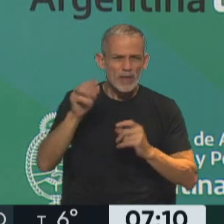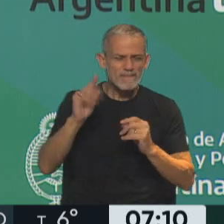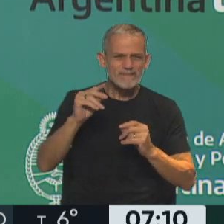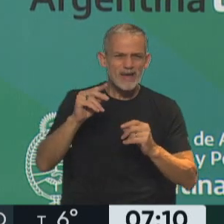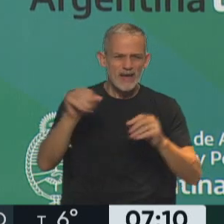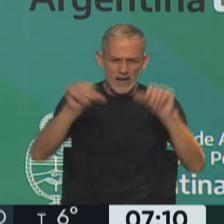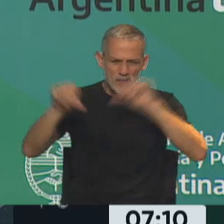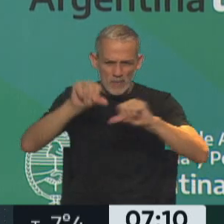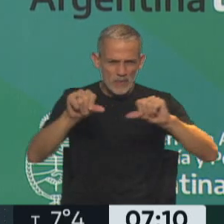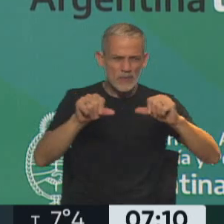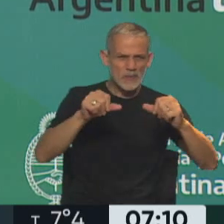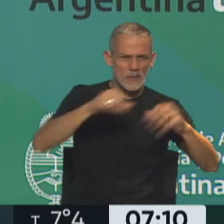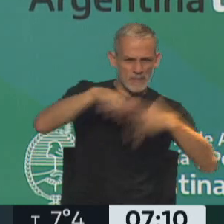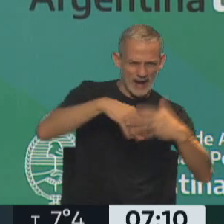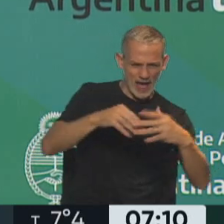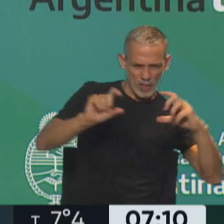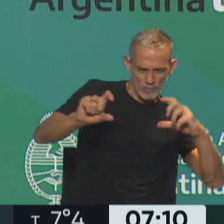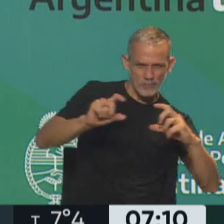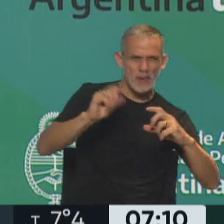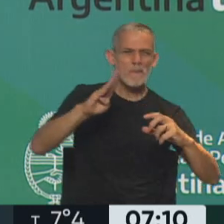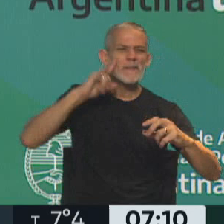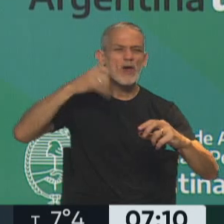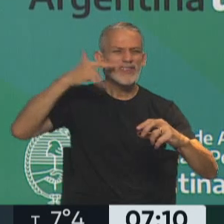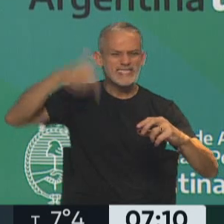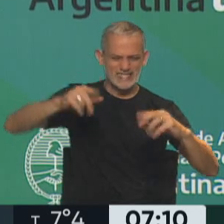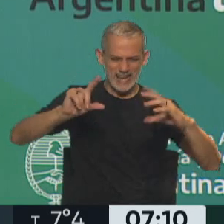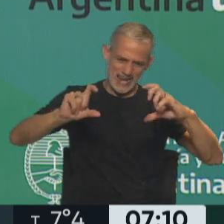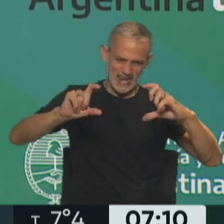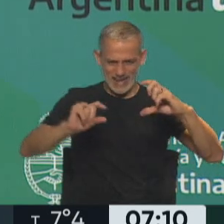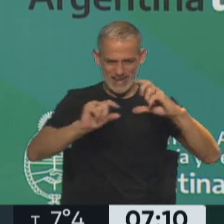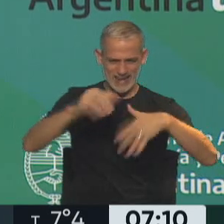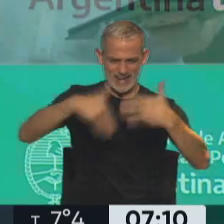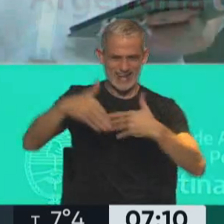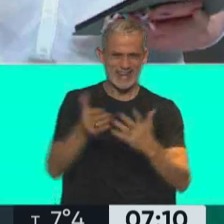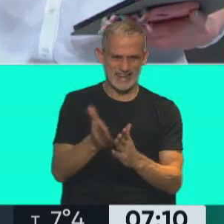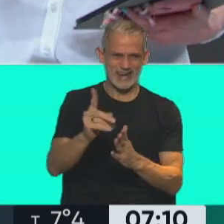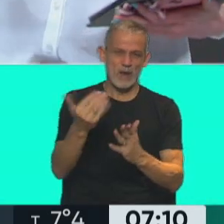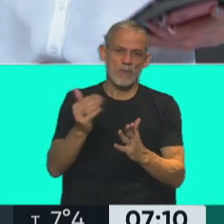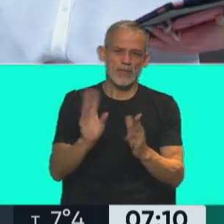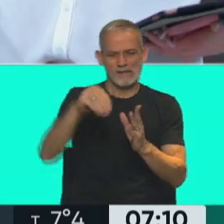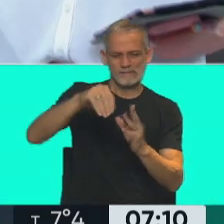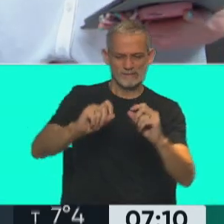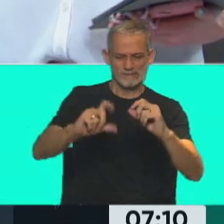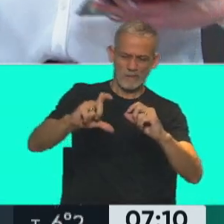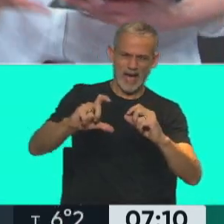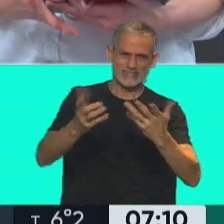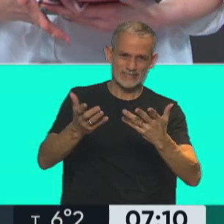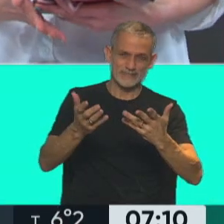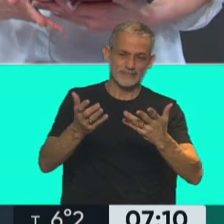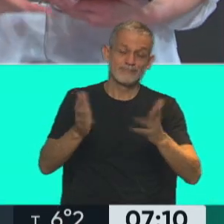biodiesel? Fue una medida que aplicó el gobierno que, para generar gasoil, lo que habilitó es que se pueda poner más biodiesel.